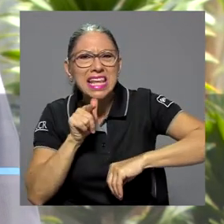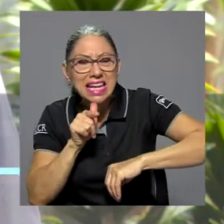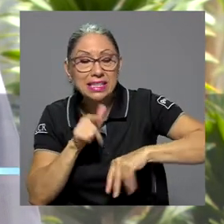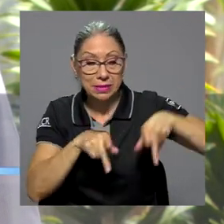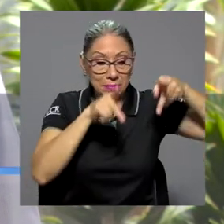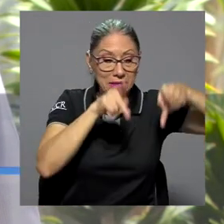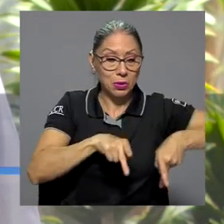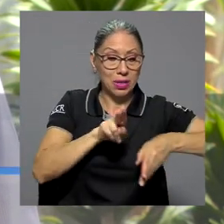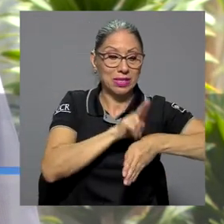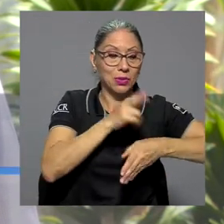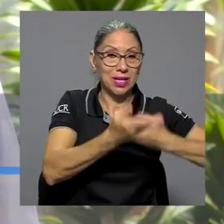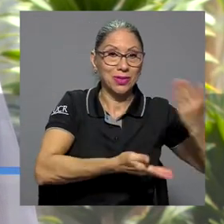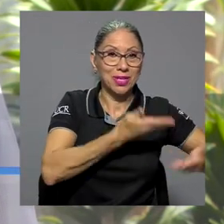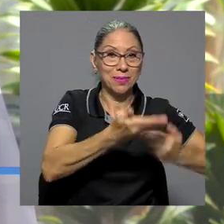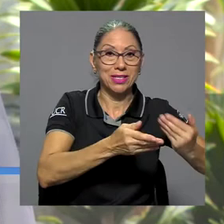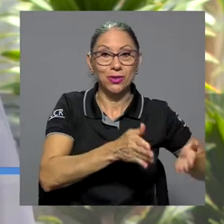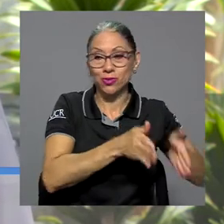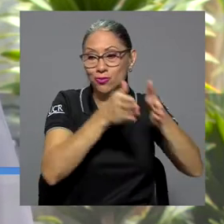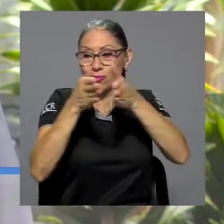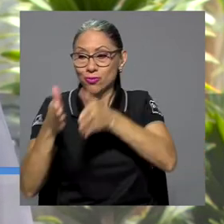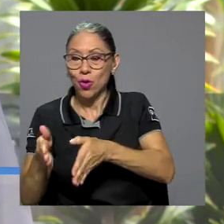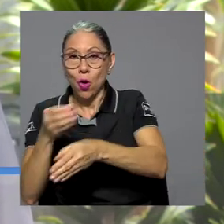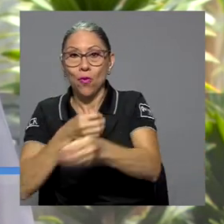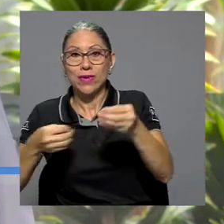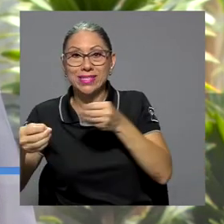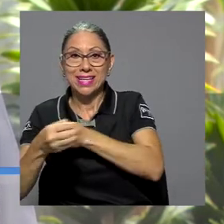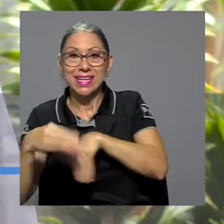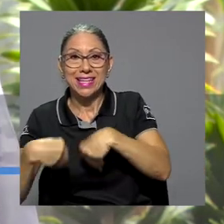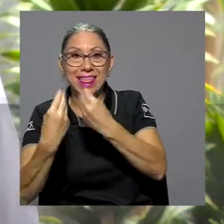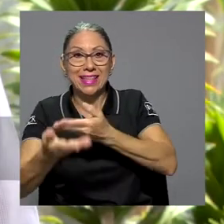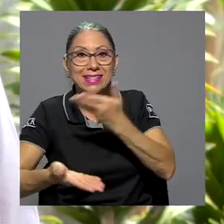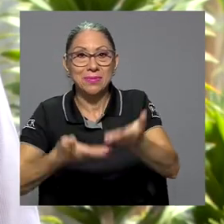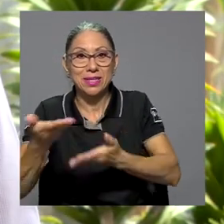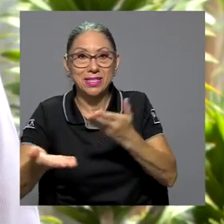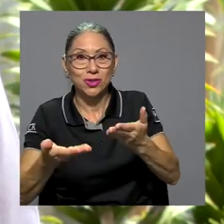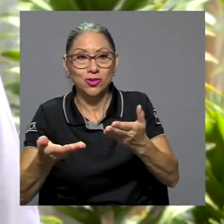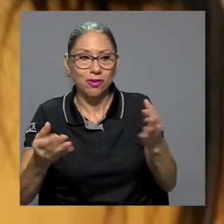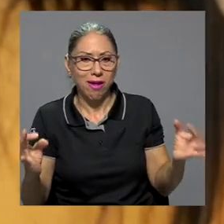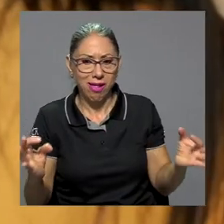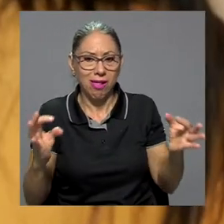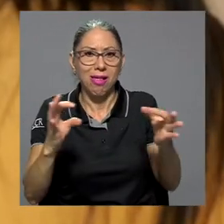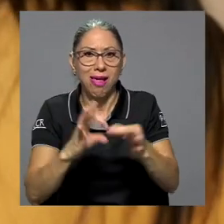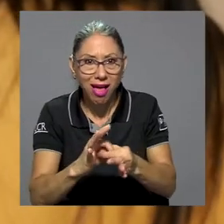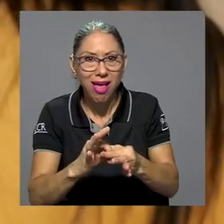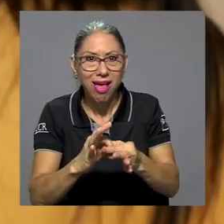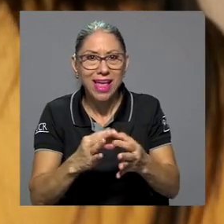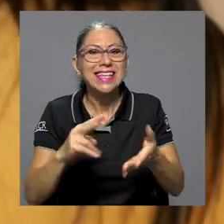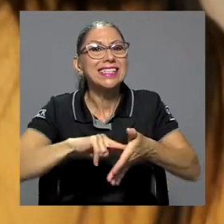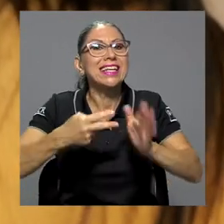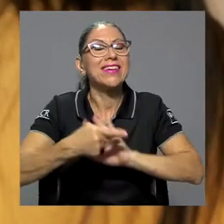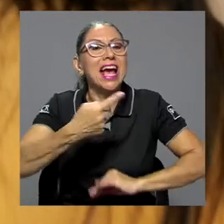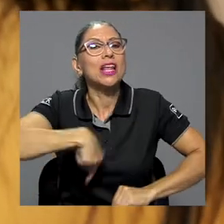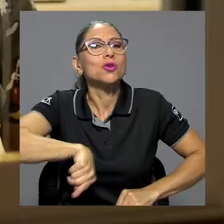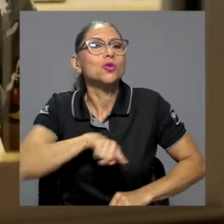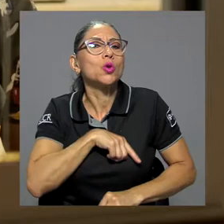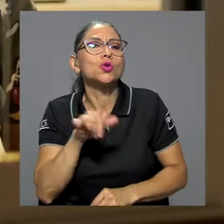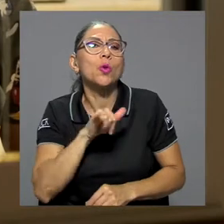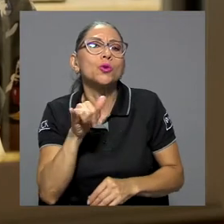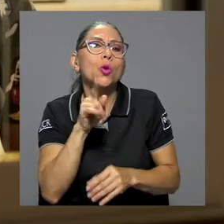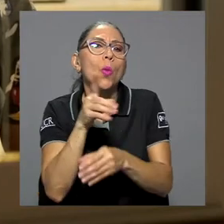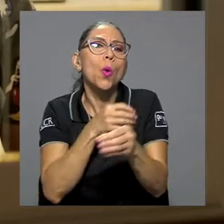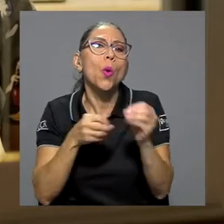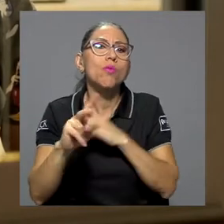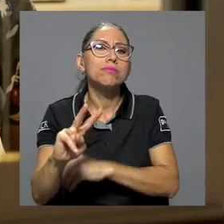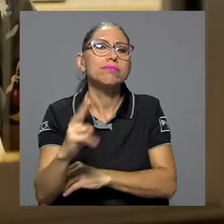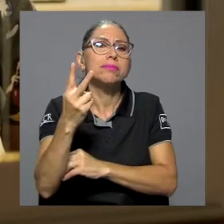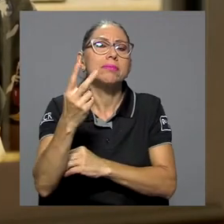servicios y las oficinas que brindan los servicios a la comunidad universitaria. Es decir, lo que somos es un actor secundario que apoya